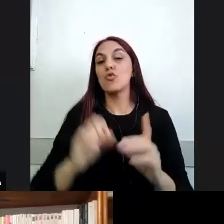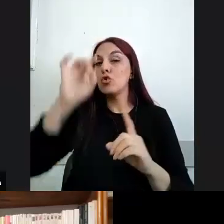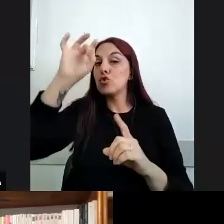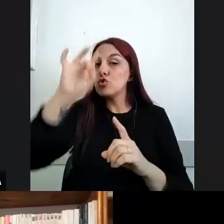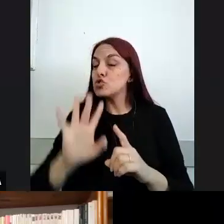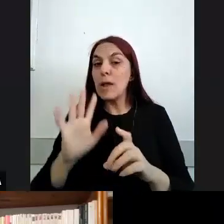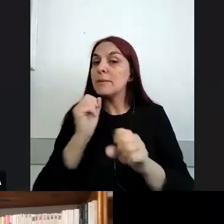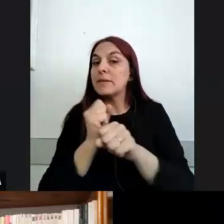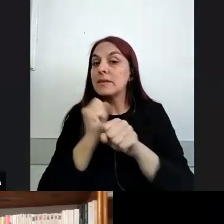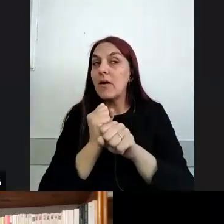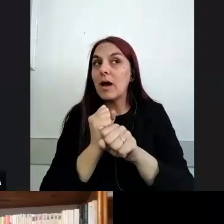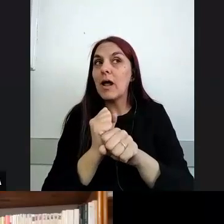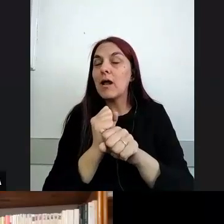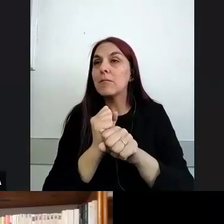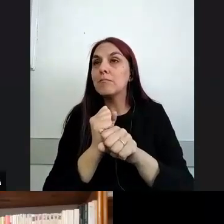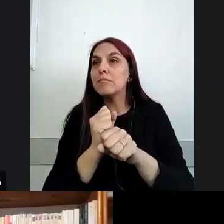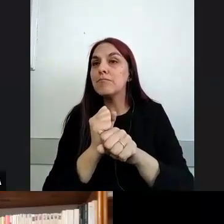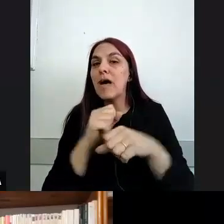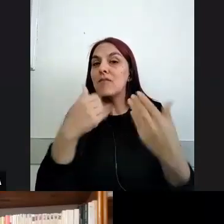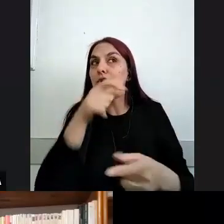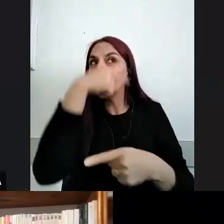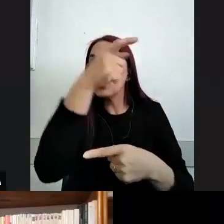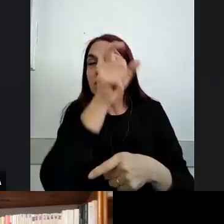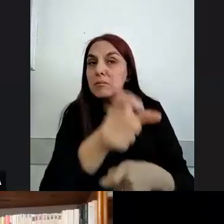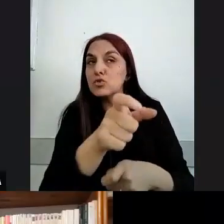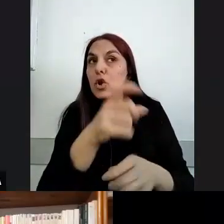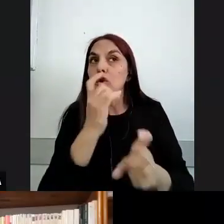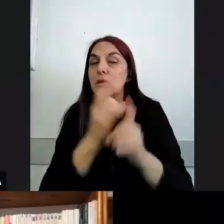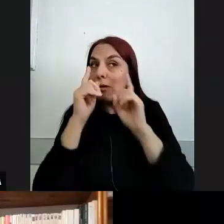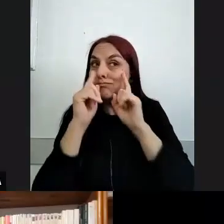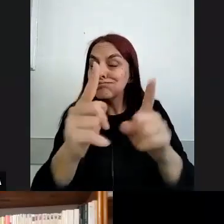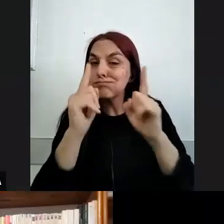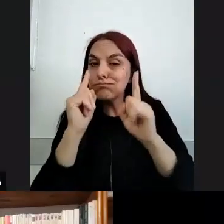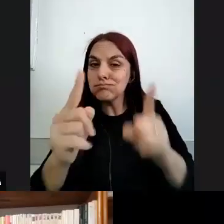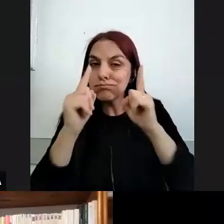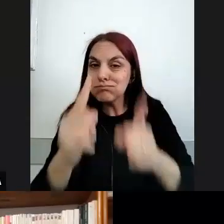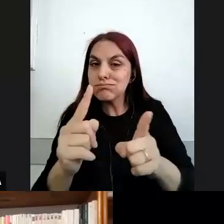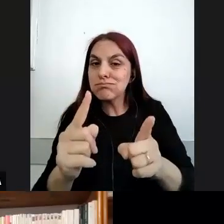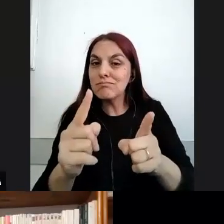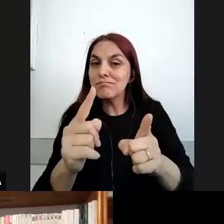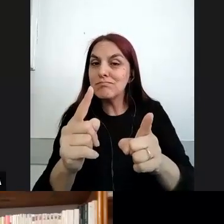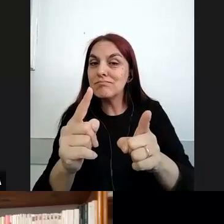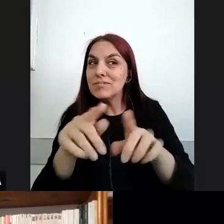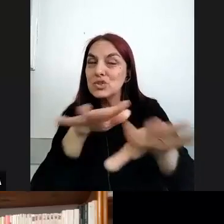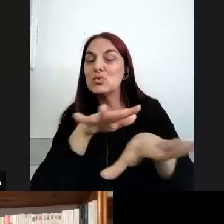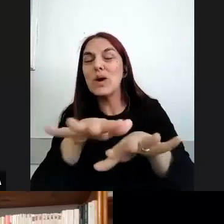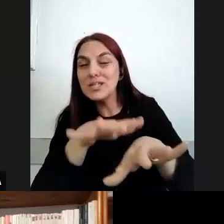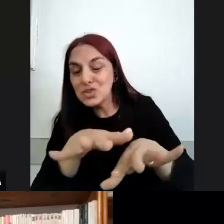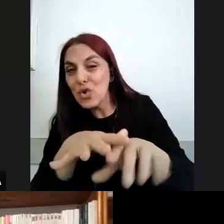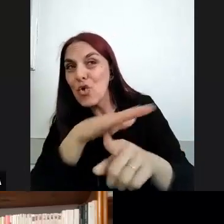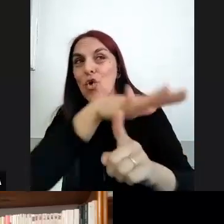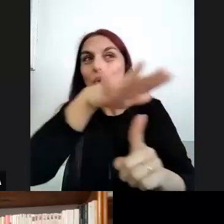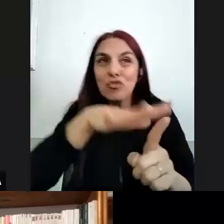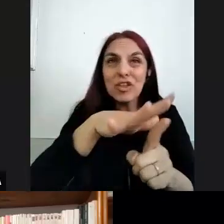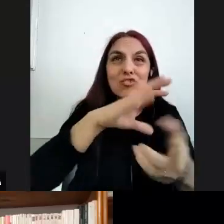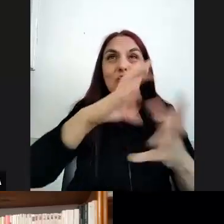sobre los otros o poner el foco digamos en en la situación el contexto en la